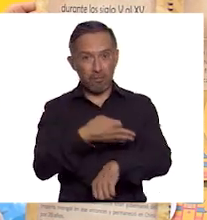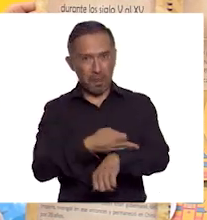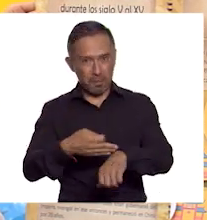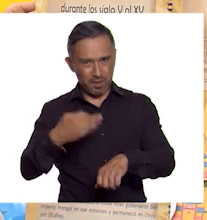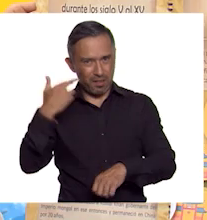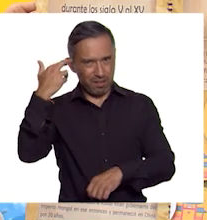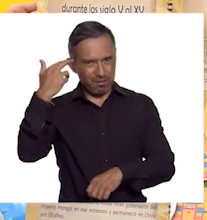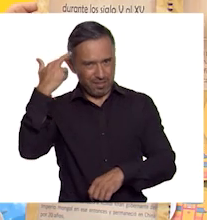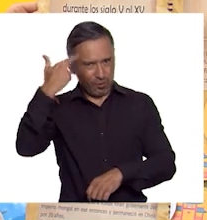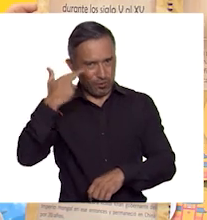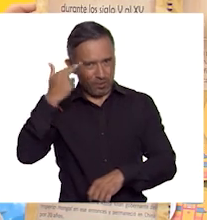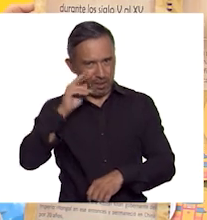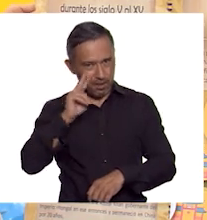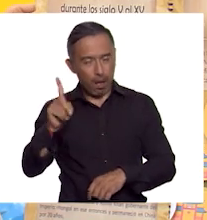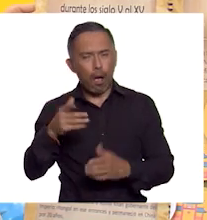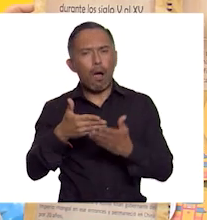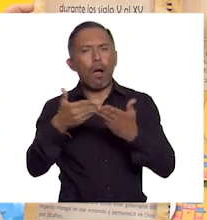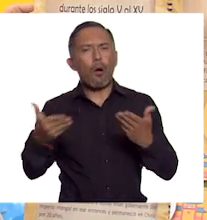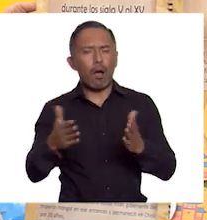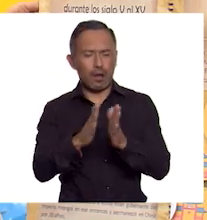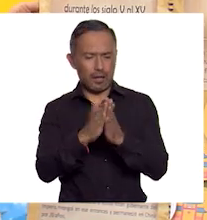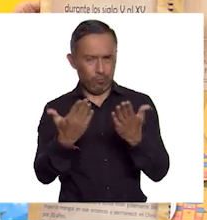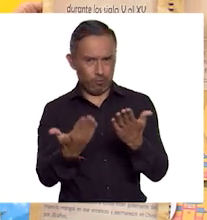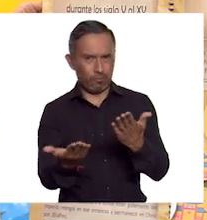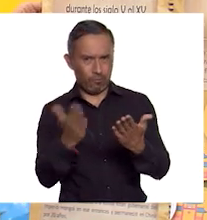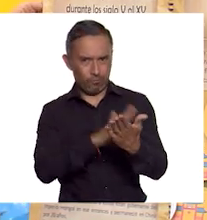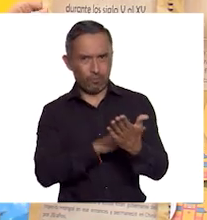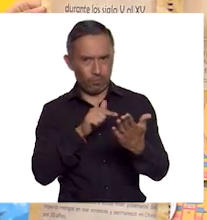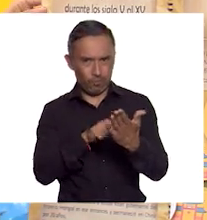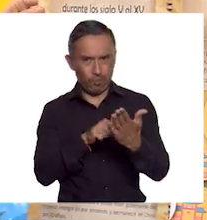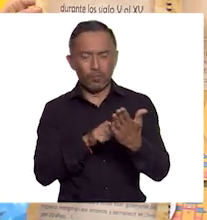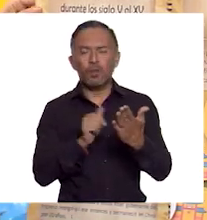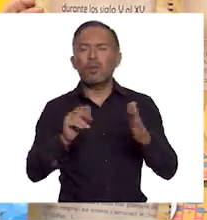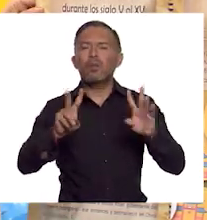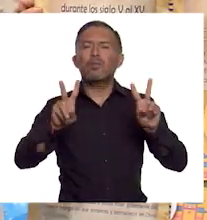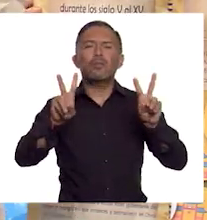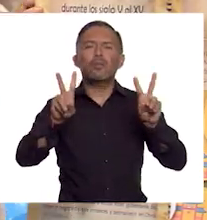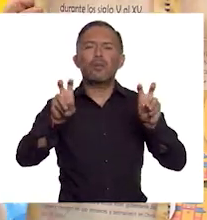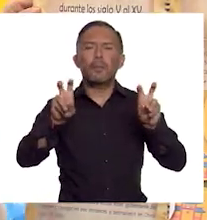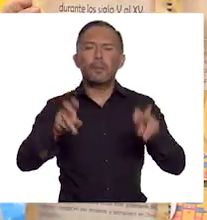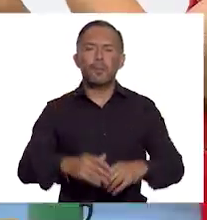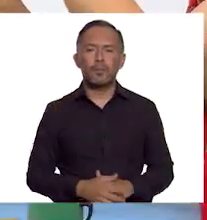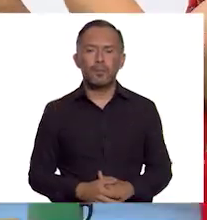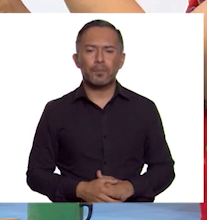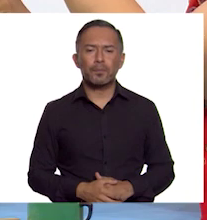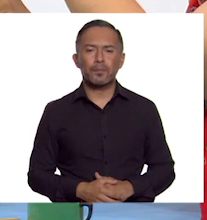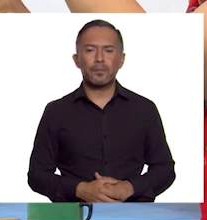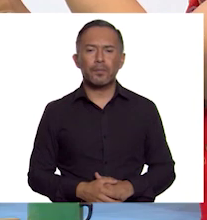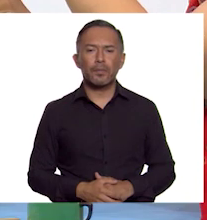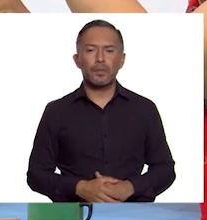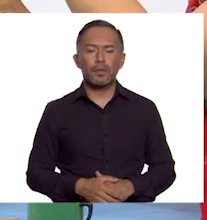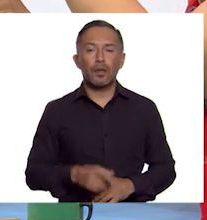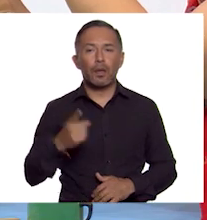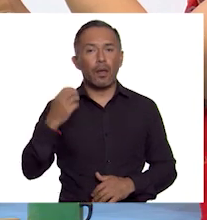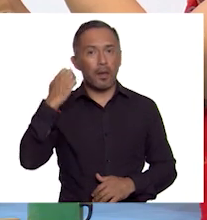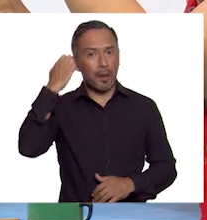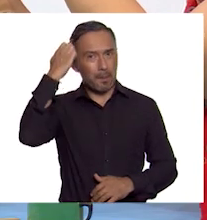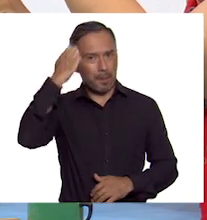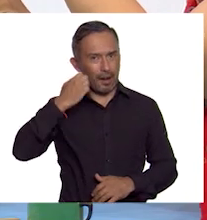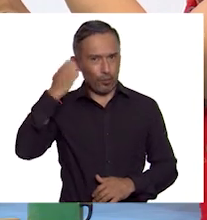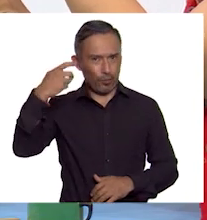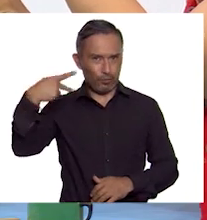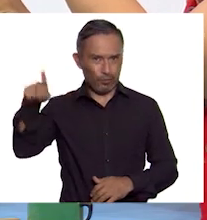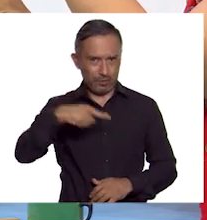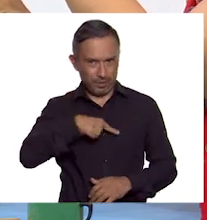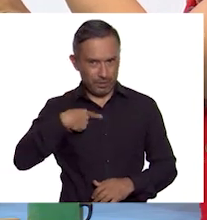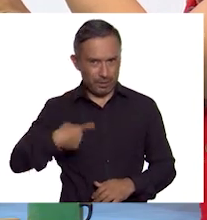la pena iniciar nuestra siguiente página del libro que llevará por título Emperadores chinos durante